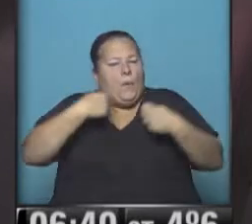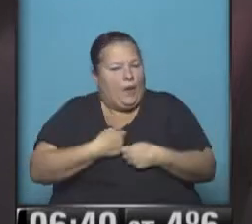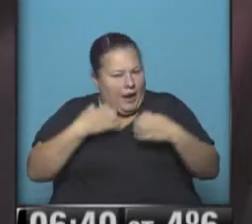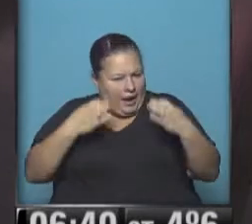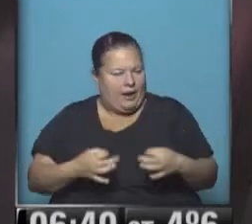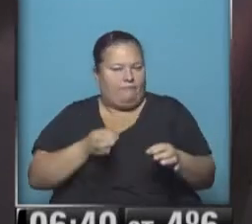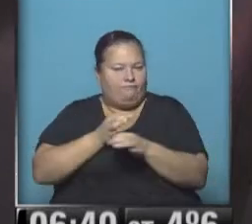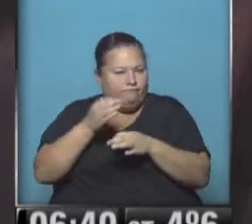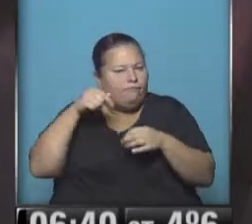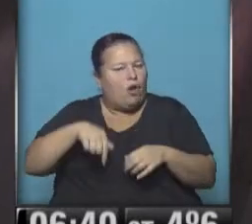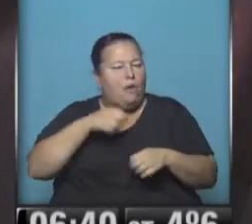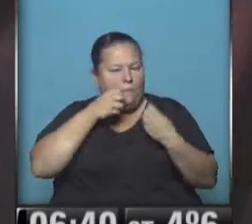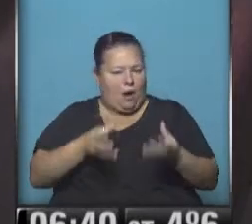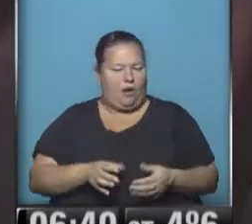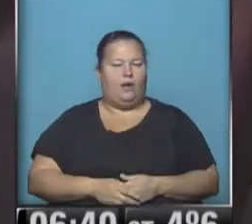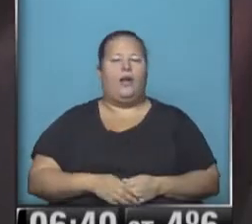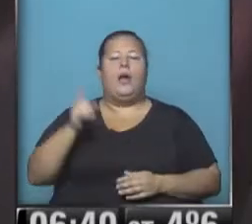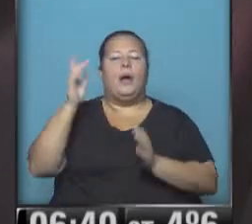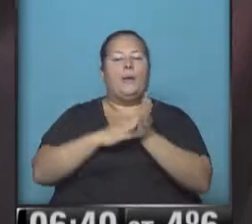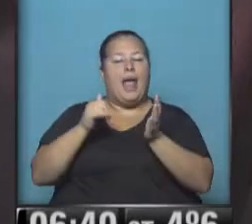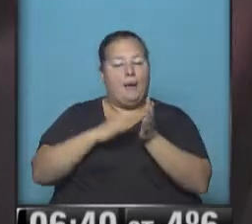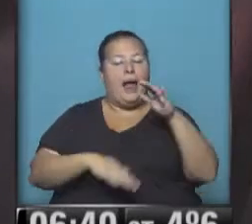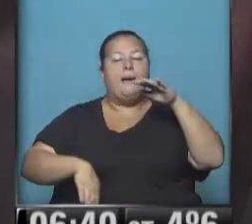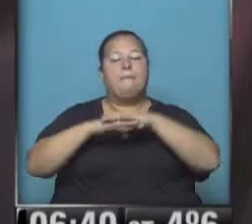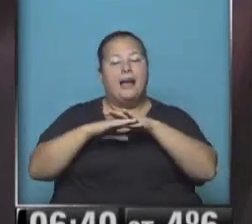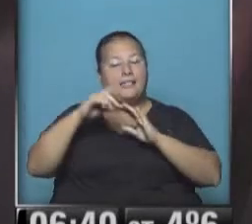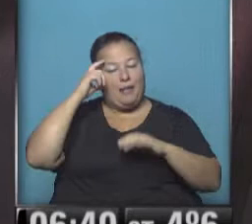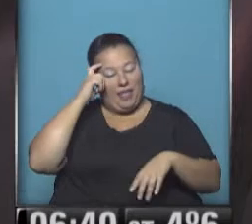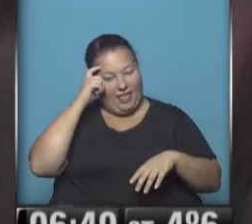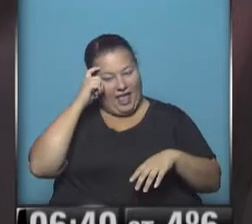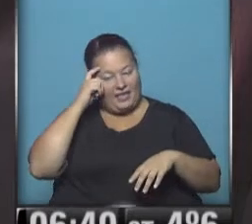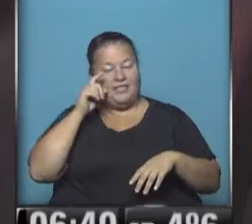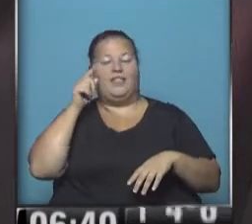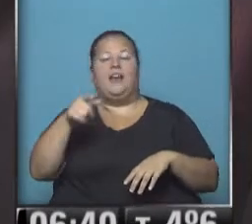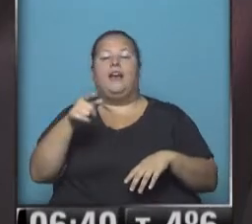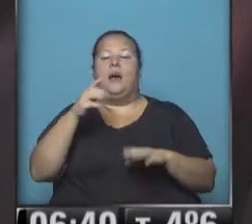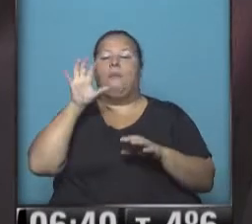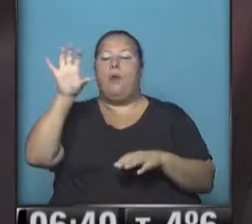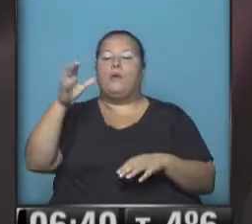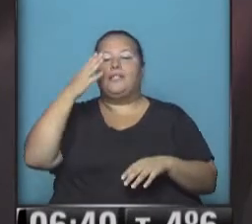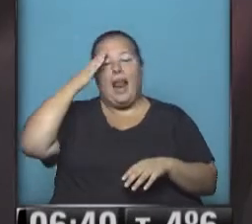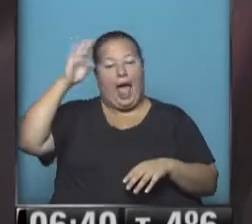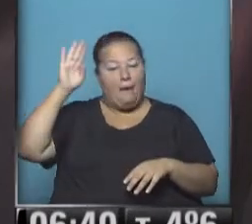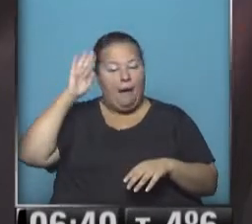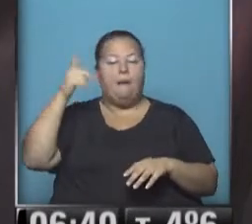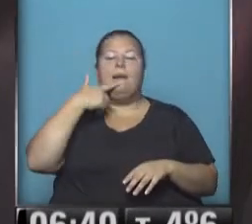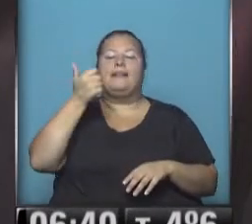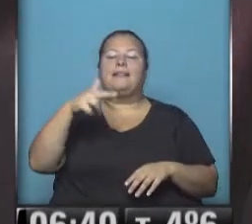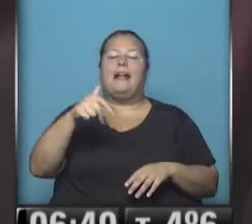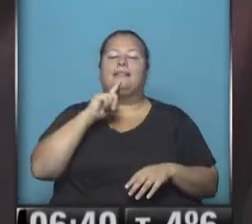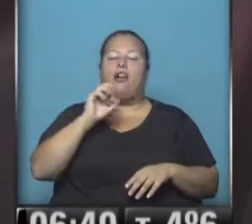muy aconsejable para hoy. Para Bahía Blanca, la máxima, 10. Para allí, en la provincia de La Pampa, Santa Rosa,